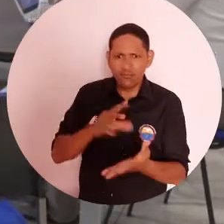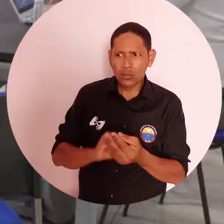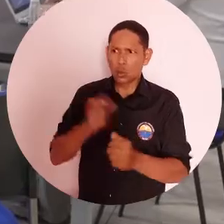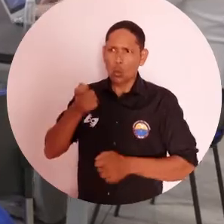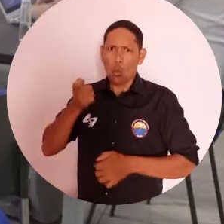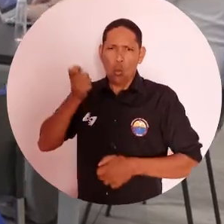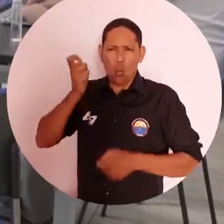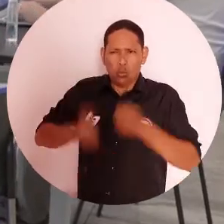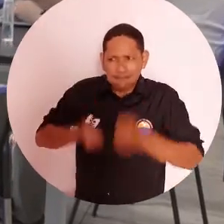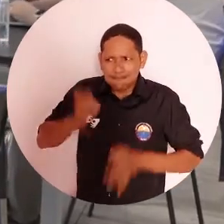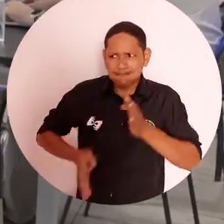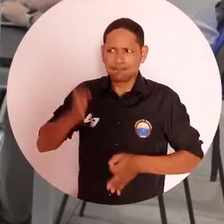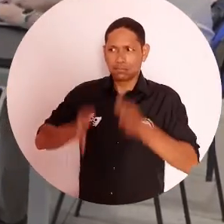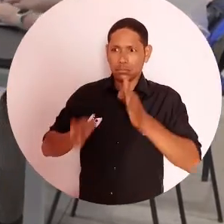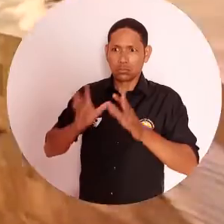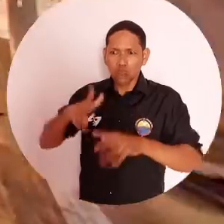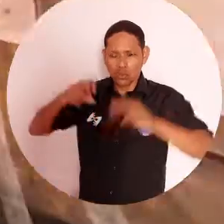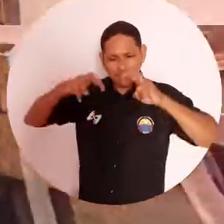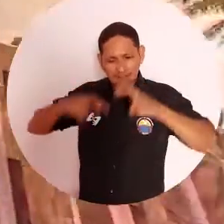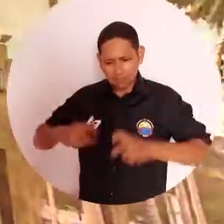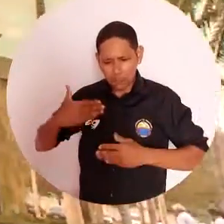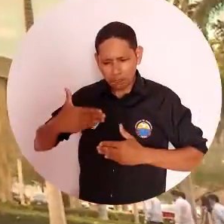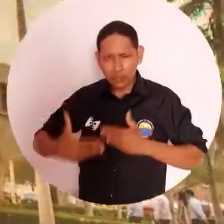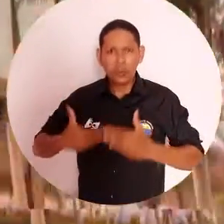judiciales e impulso en las investigaciones.